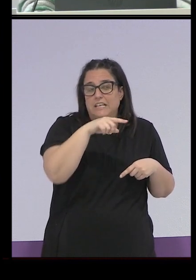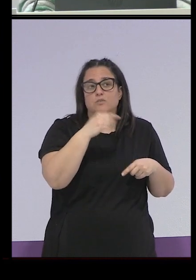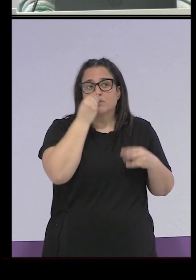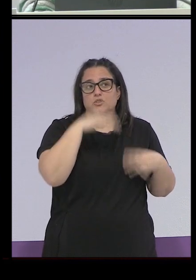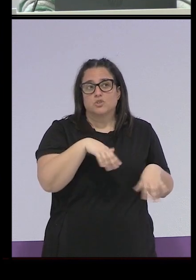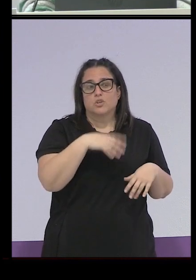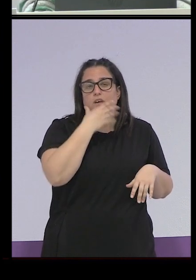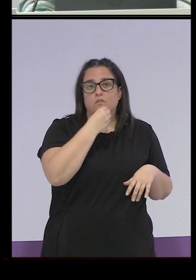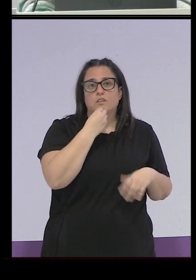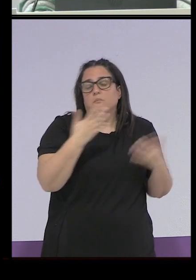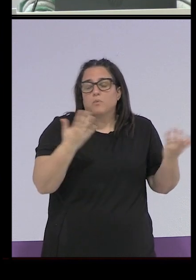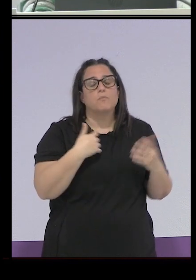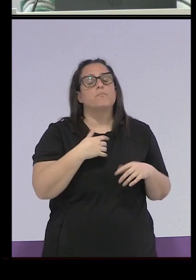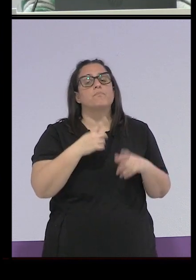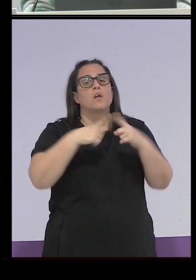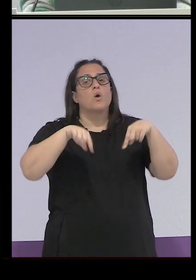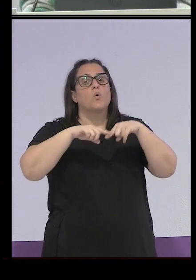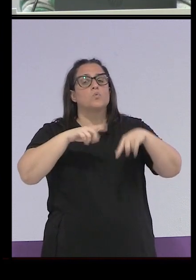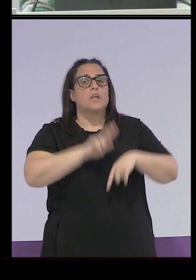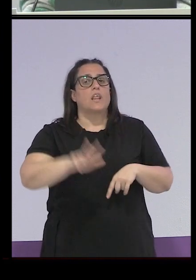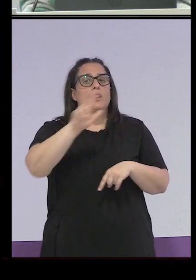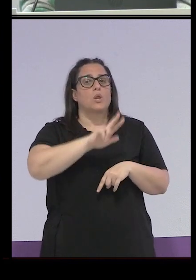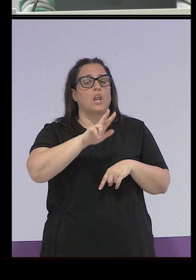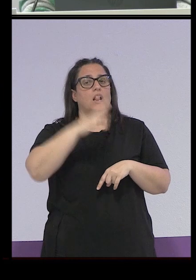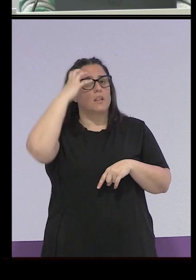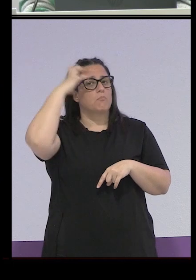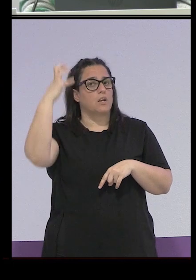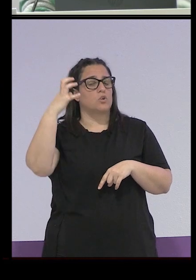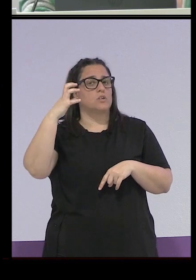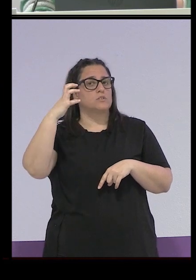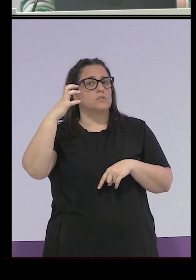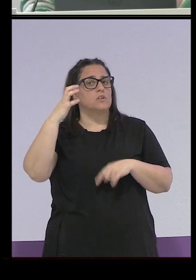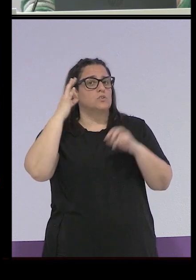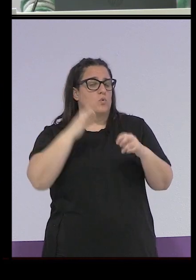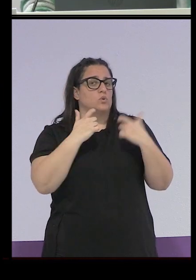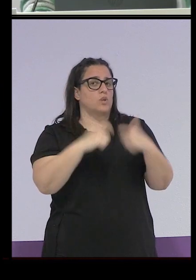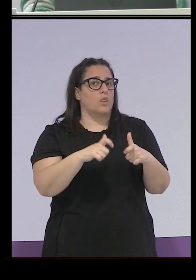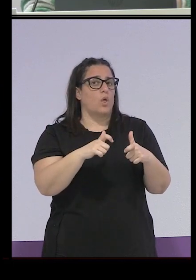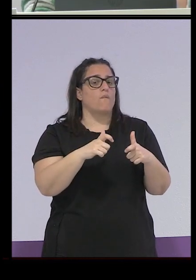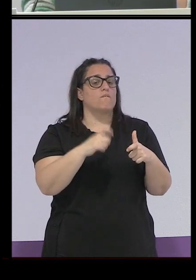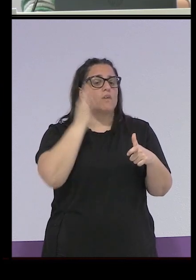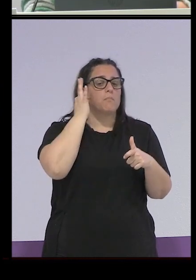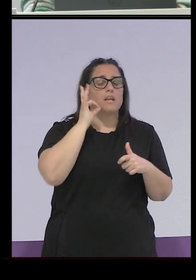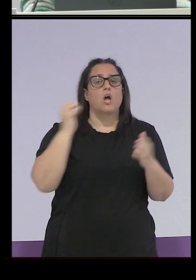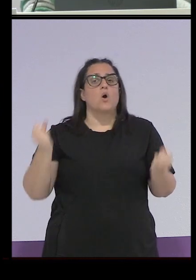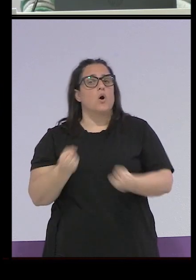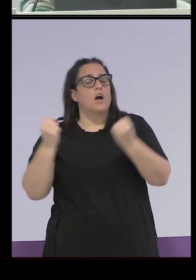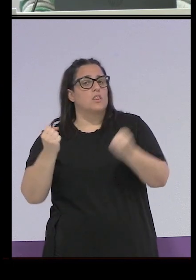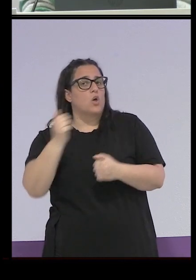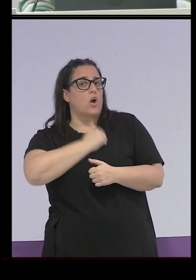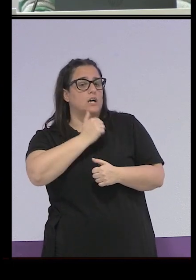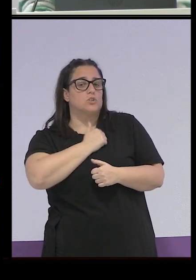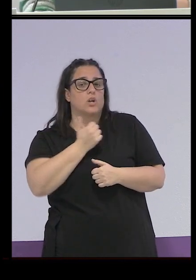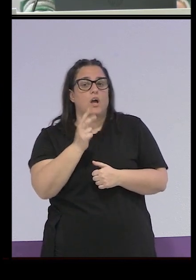tenéis, pues, a mujeres de la Junta Nacional del Patronato, probablemente mujeres de la sección femenina o de Acción Católica o quizás una década, no sé